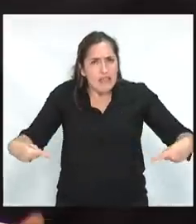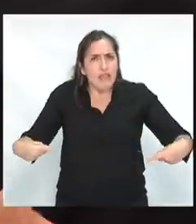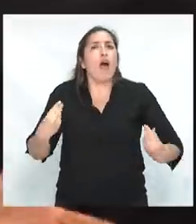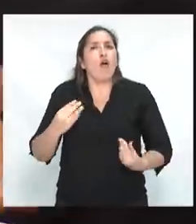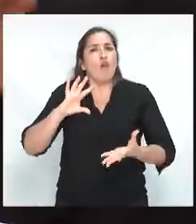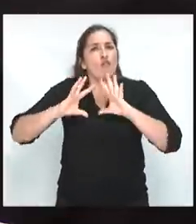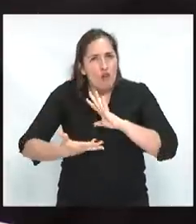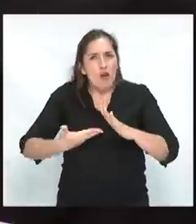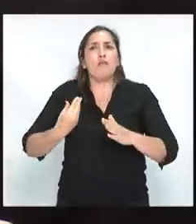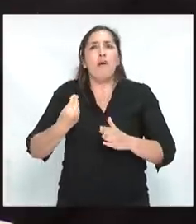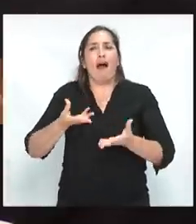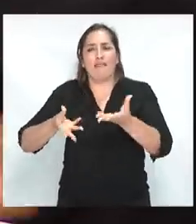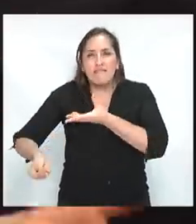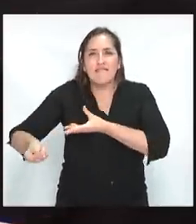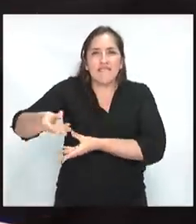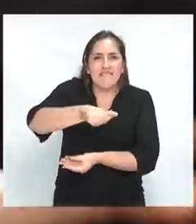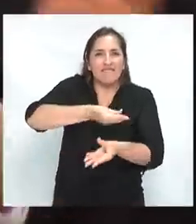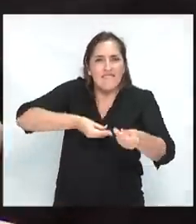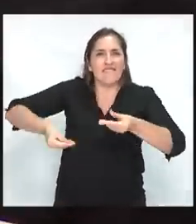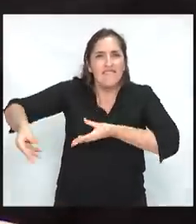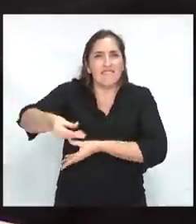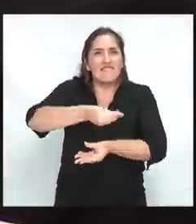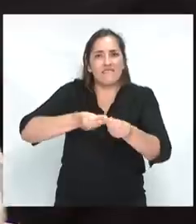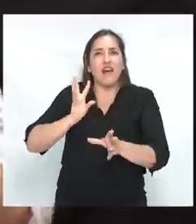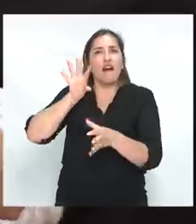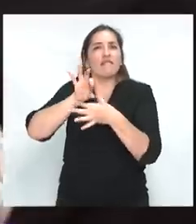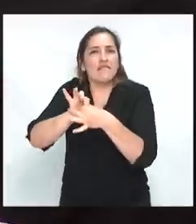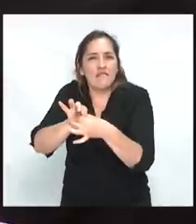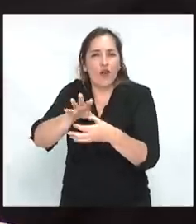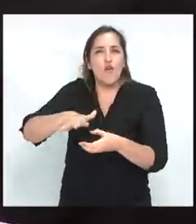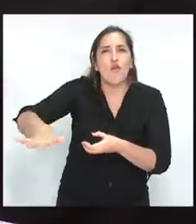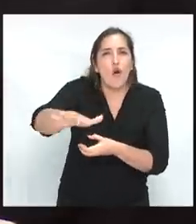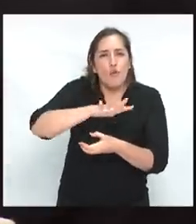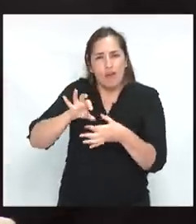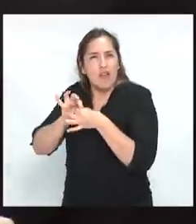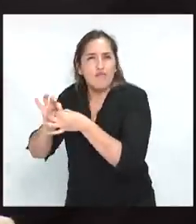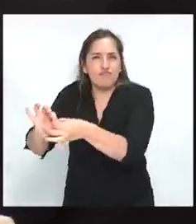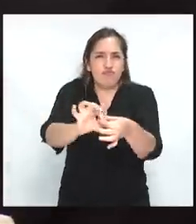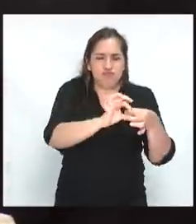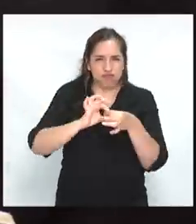fundadas en la solidaridad, fundadas en la comunidad y en la mancomunidad.